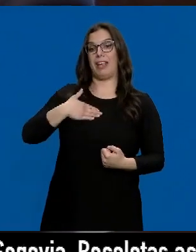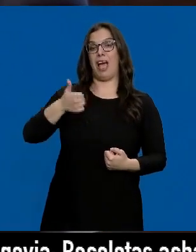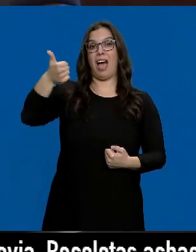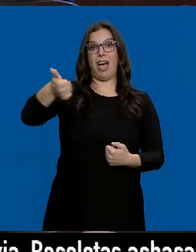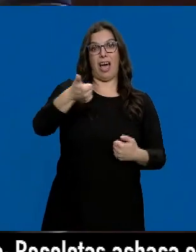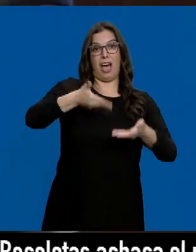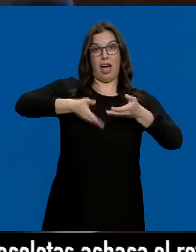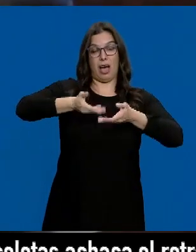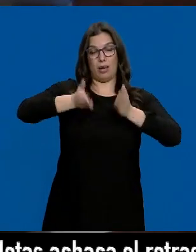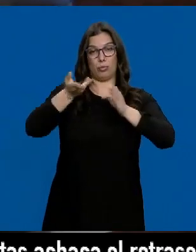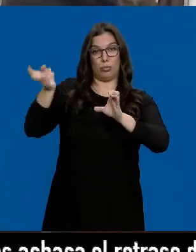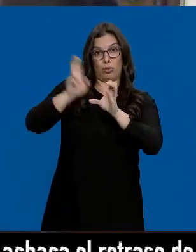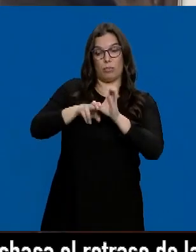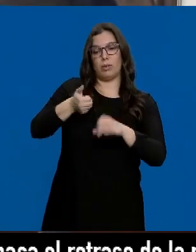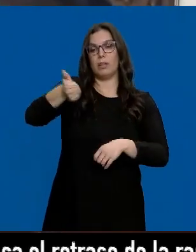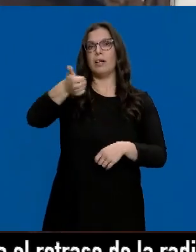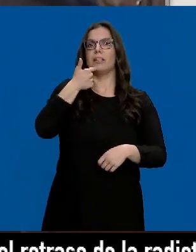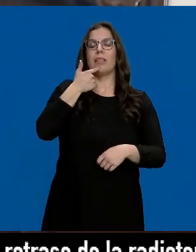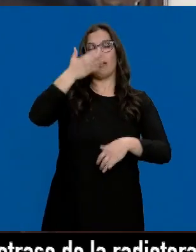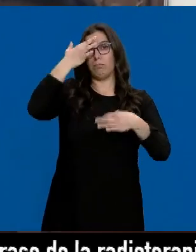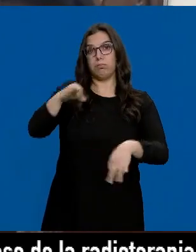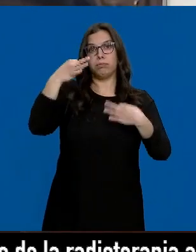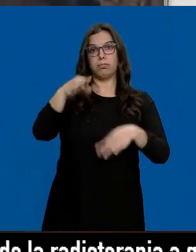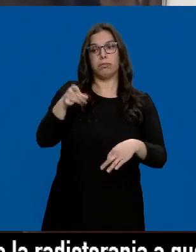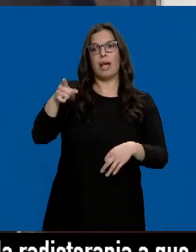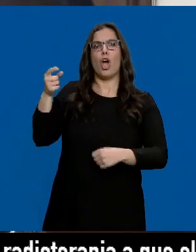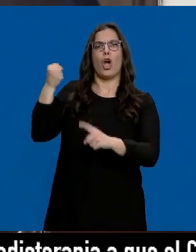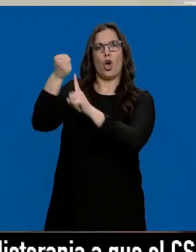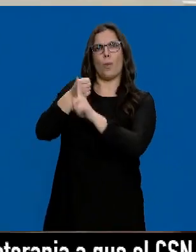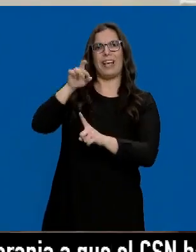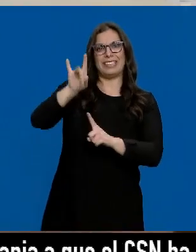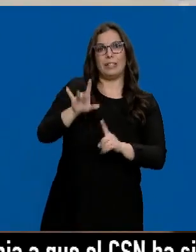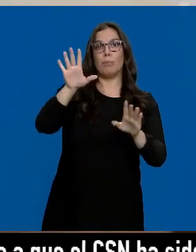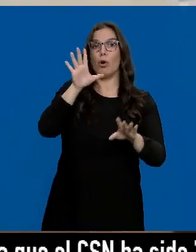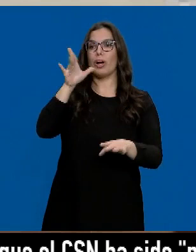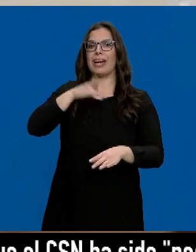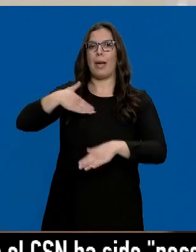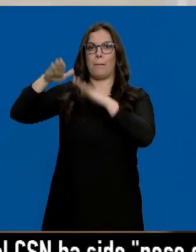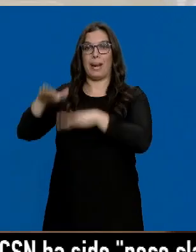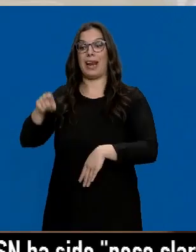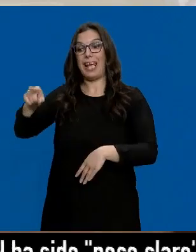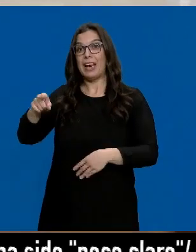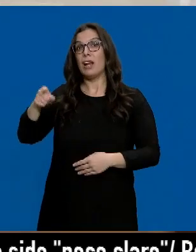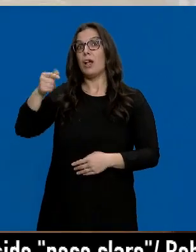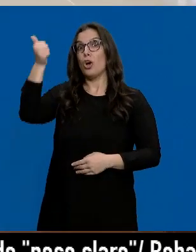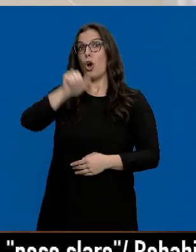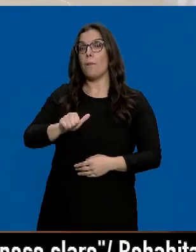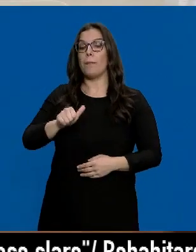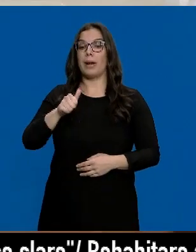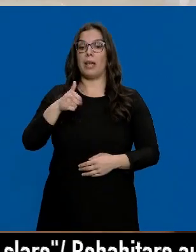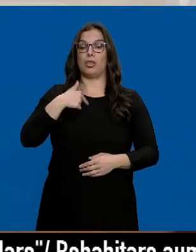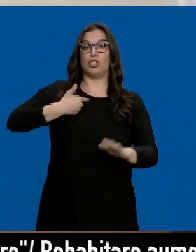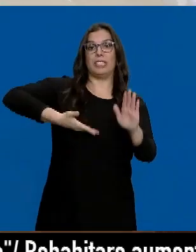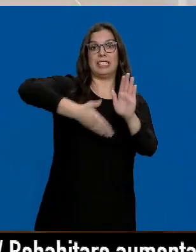admitido que golpeó a la víctima, pero asegura que lo hizo para retenerle hasta que llegara a la Guardia Civil, porque previamente había golpeado su